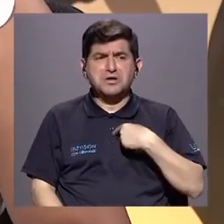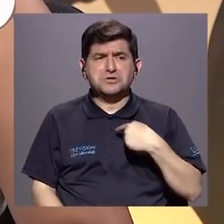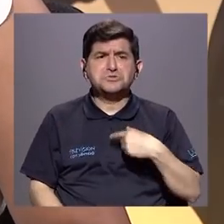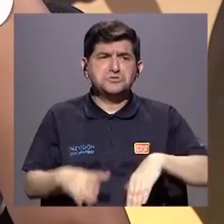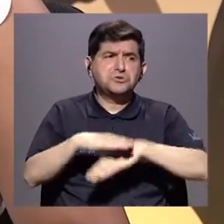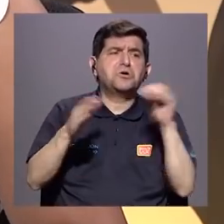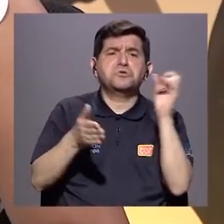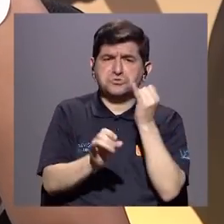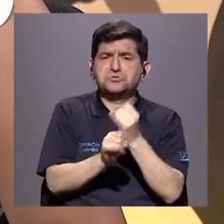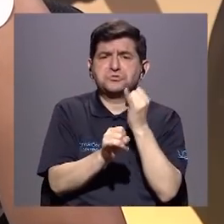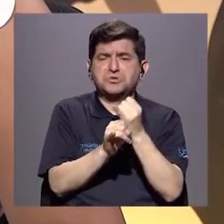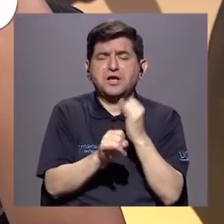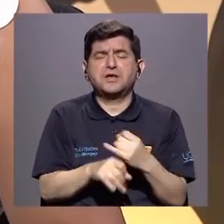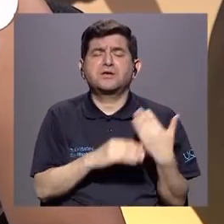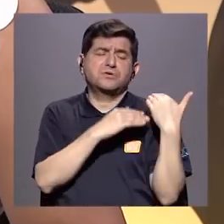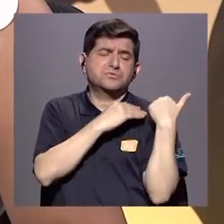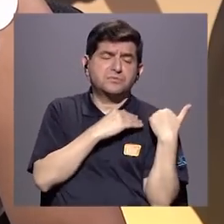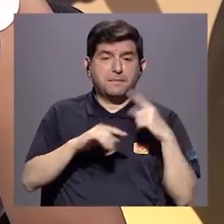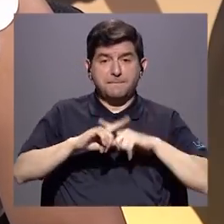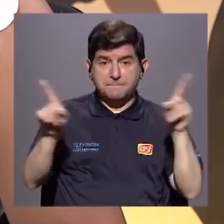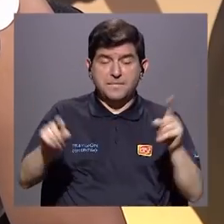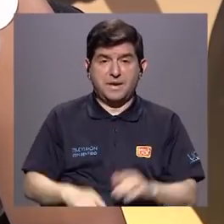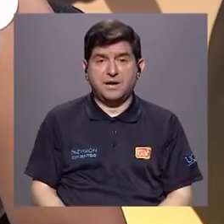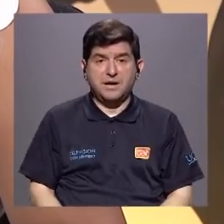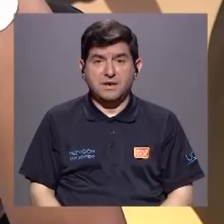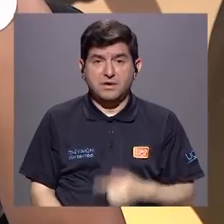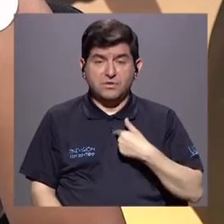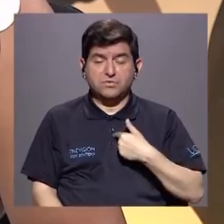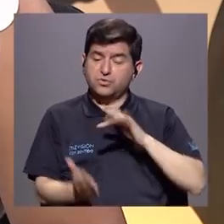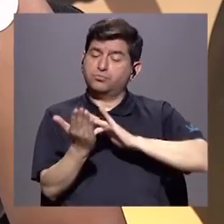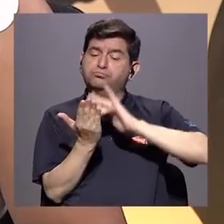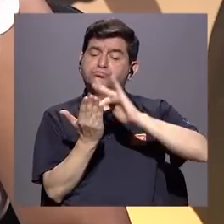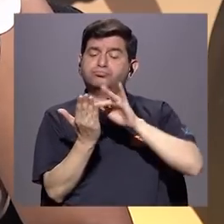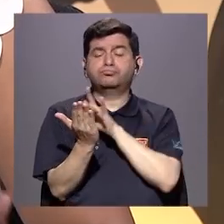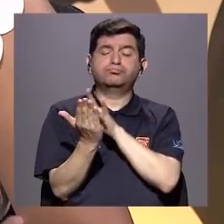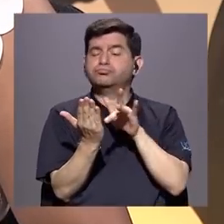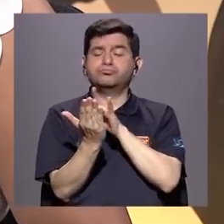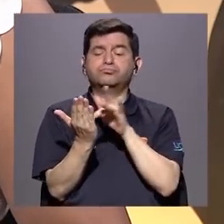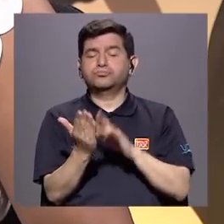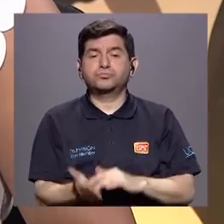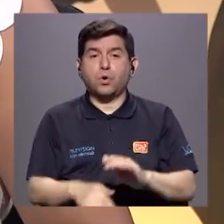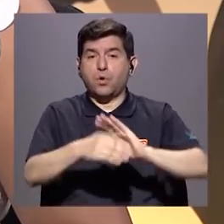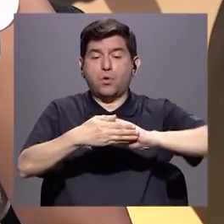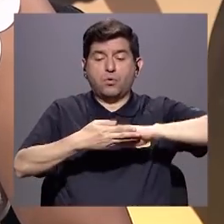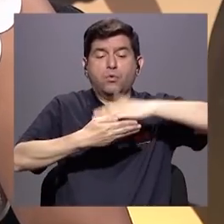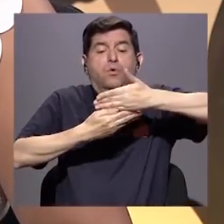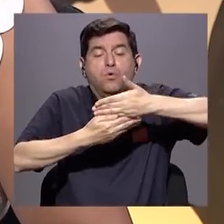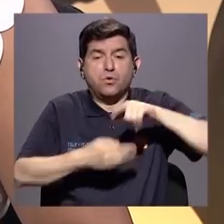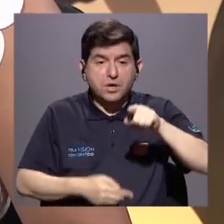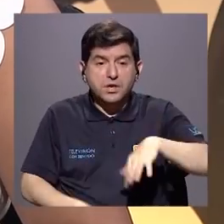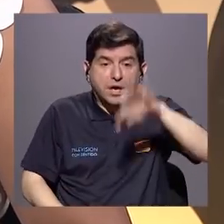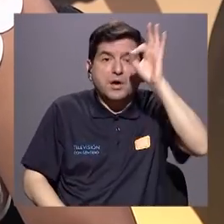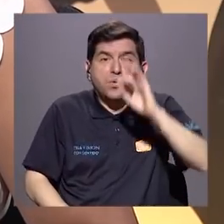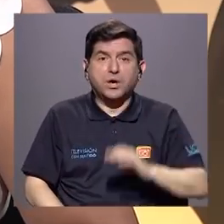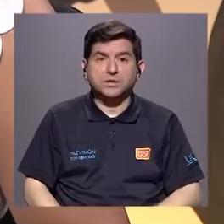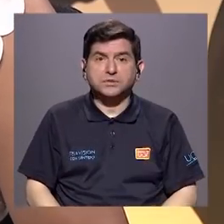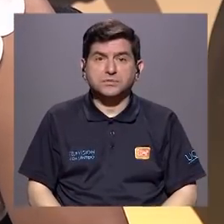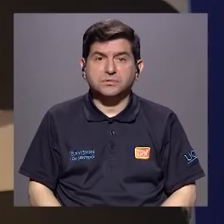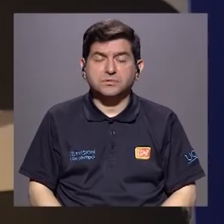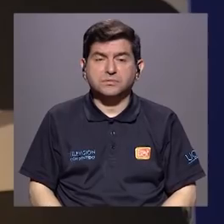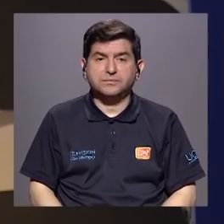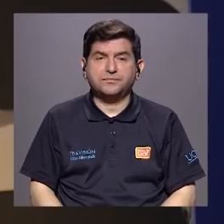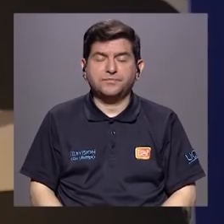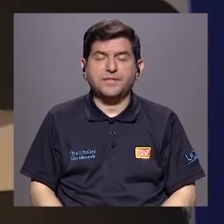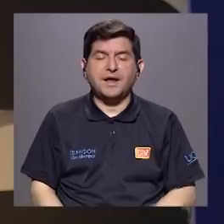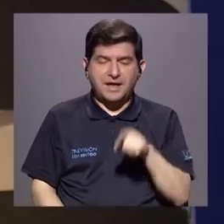salir de la institución y aguantarme un poquito, pero yo abro mi tableta, hablo el celular, abro la computadora y ahí está. Así que esto es lo que hace el